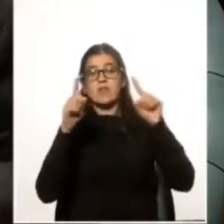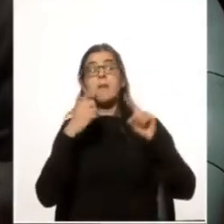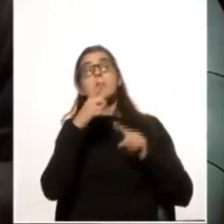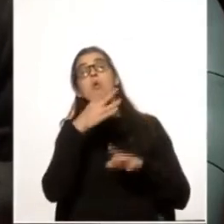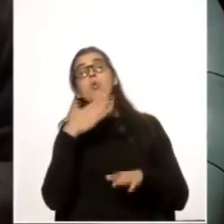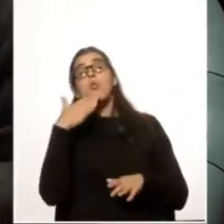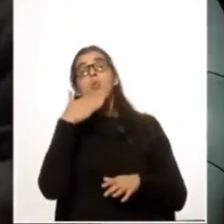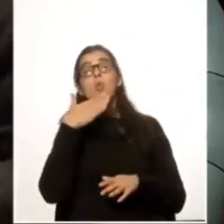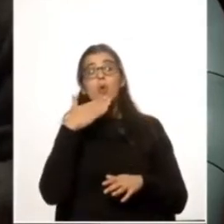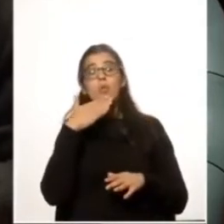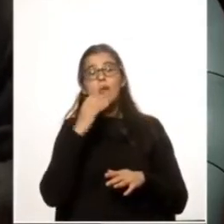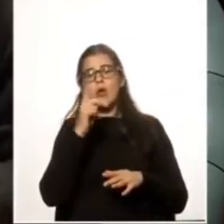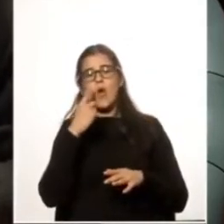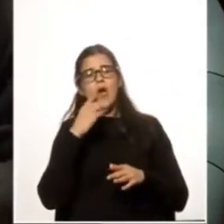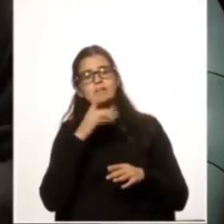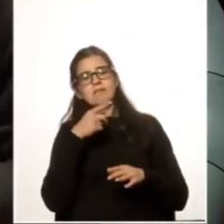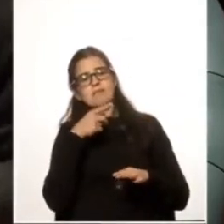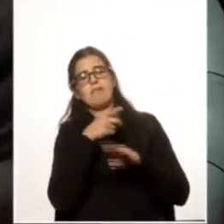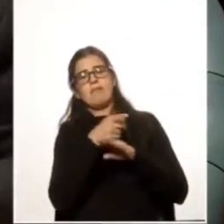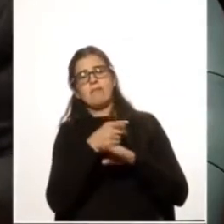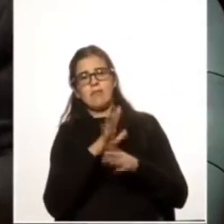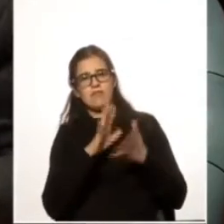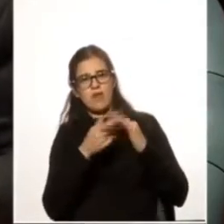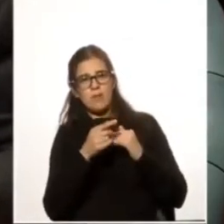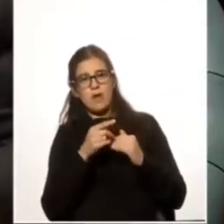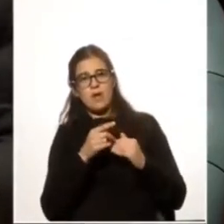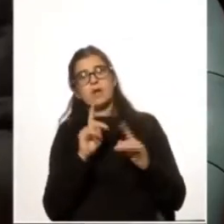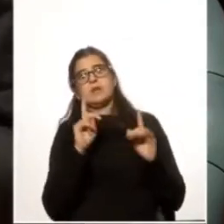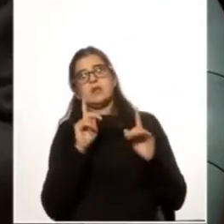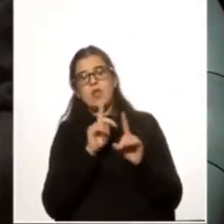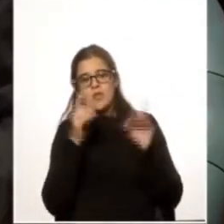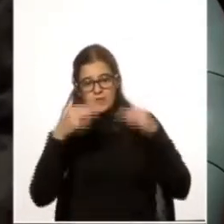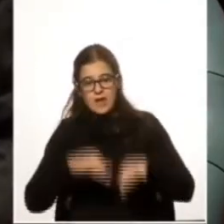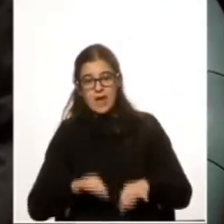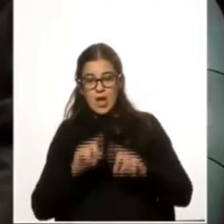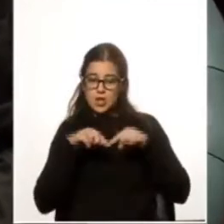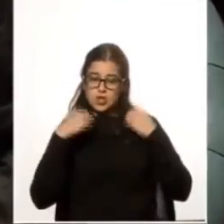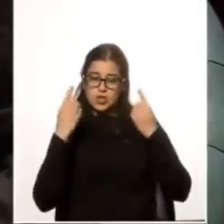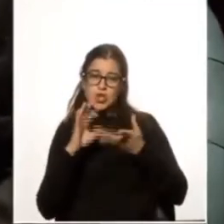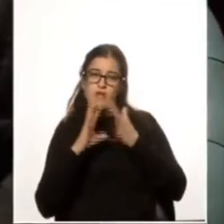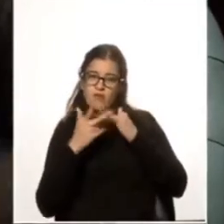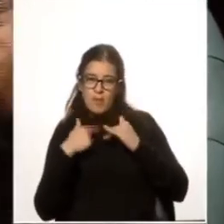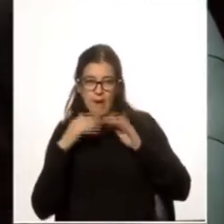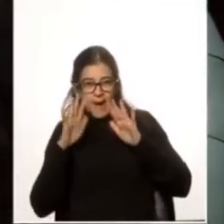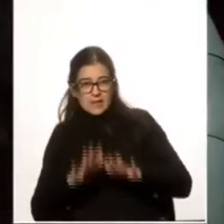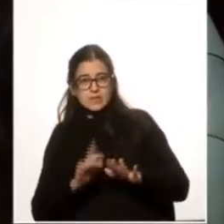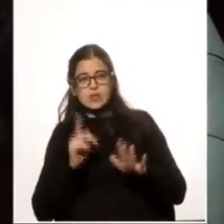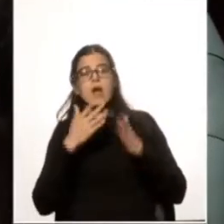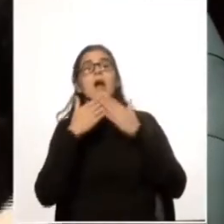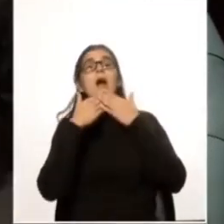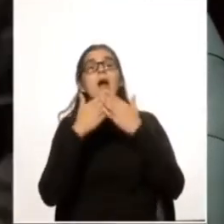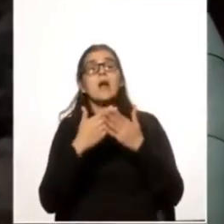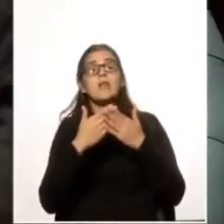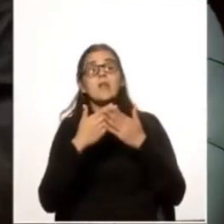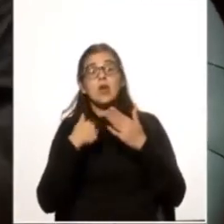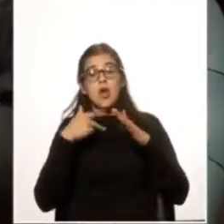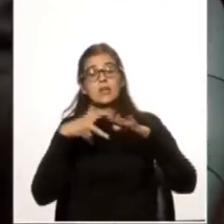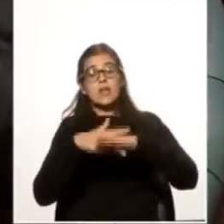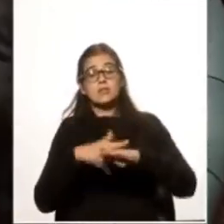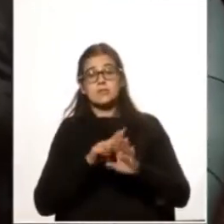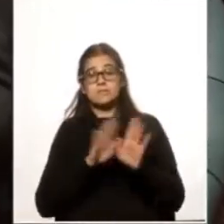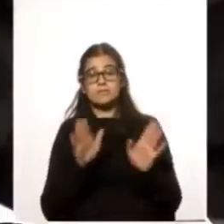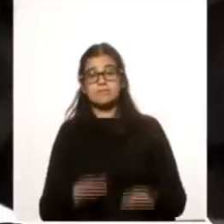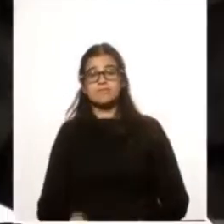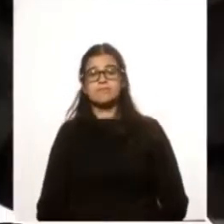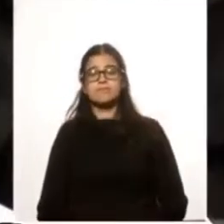pone dudas es un hereje. Bueno fuera que nosotros fuéramos por ese camino. Le agradezco la interrupción.